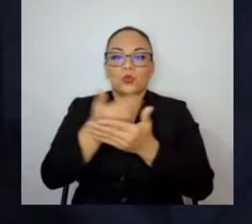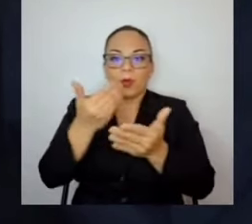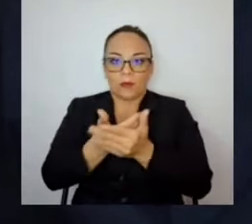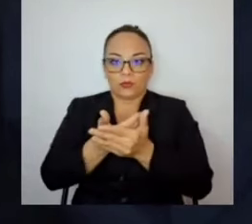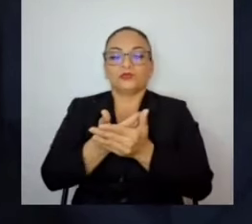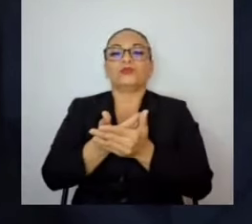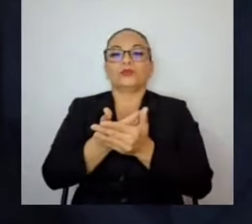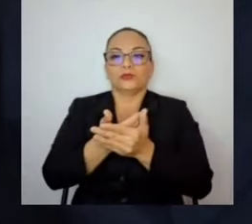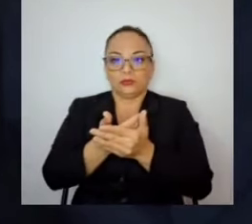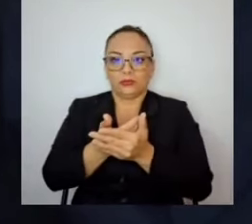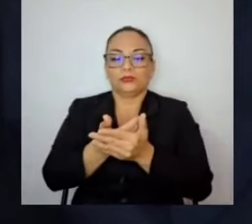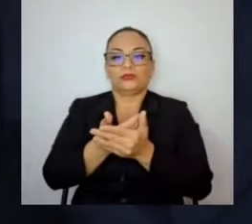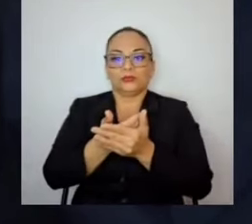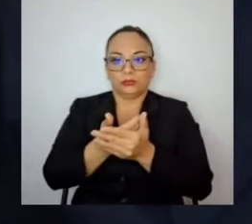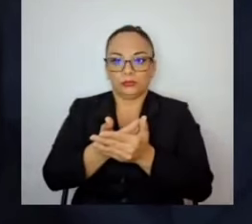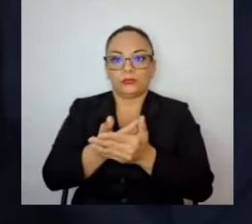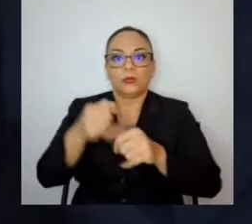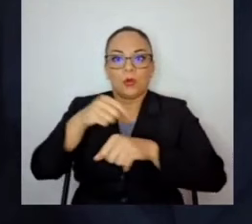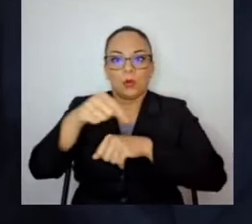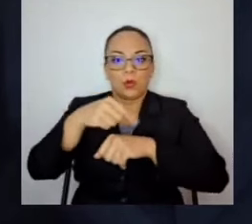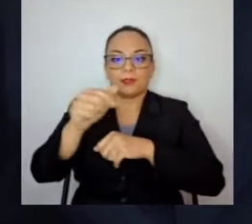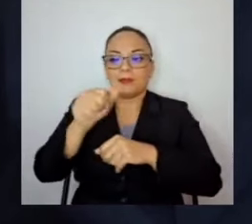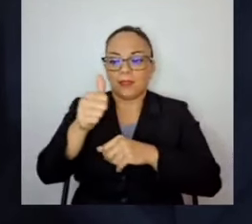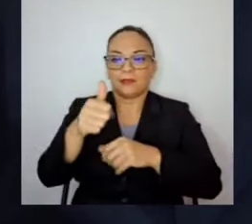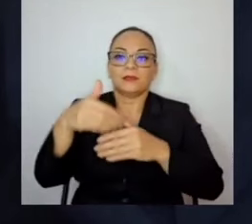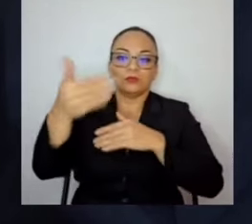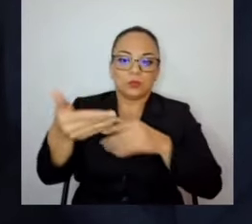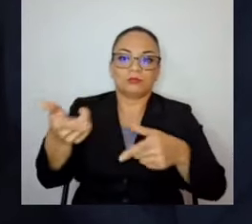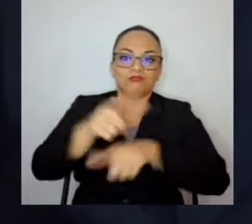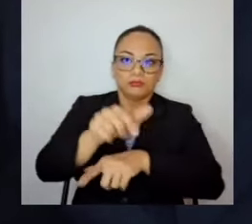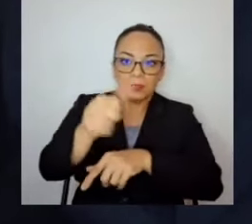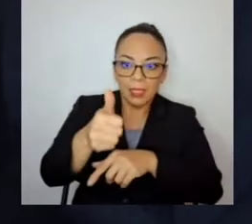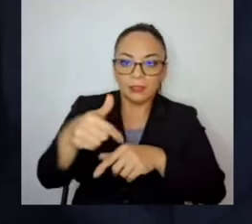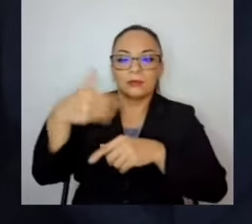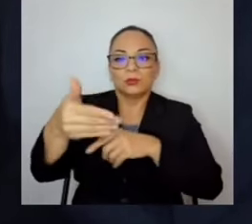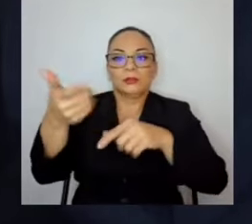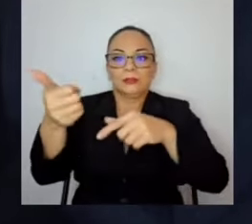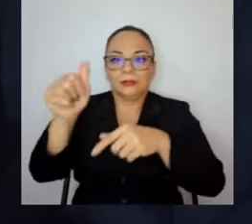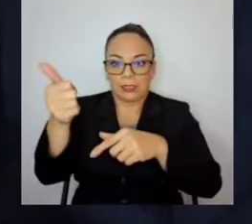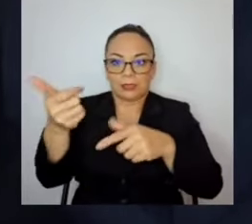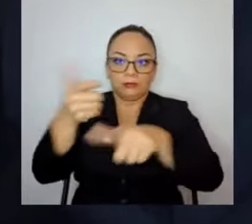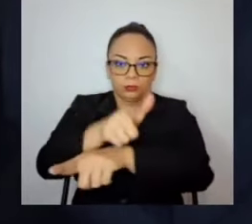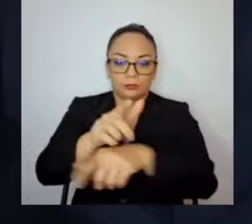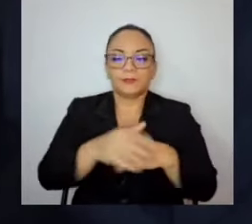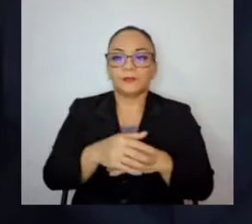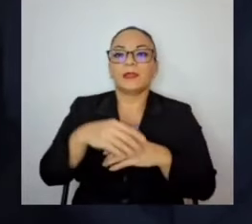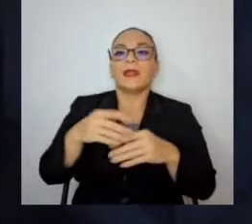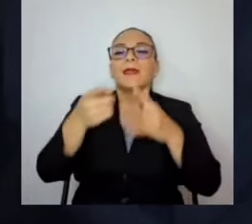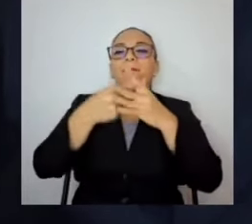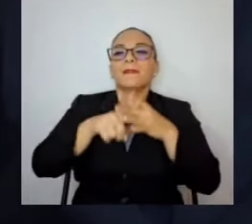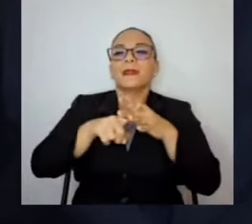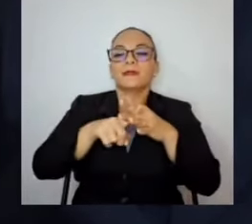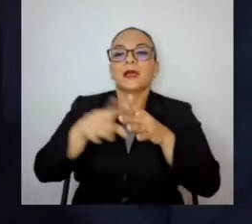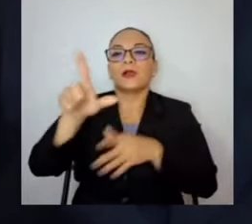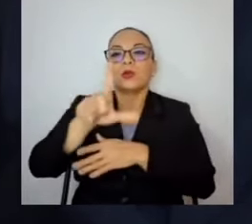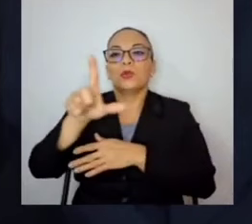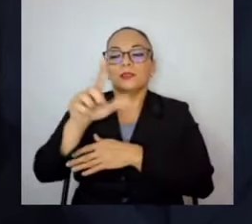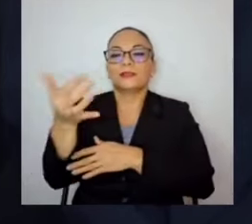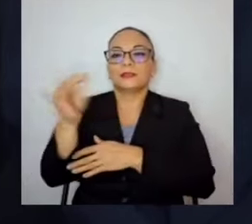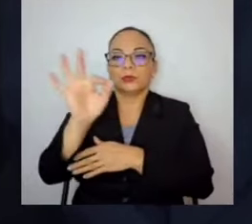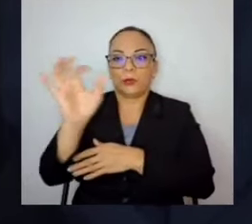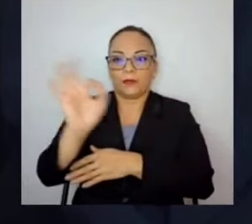para facilitar y dirigir el tránsito. Esto comenzará el próximo lunes 19 de febrero.